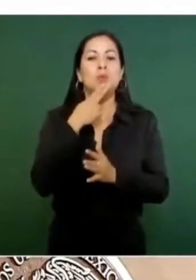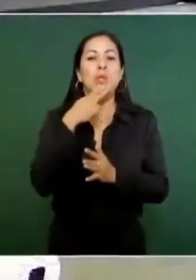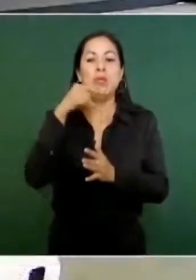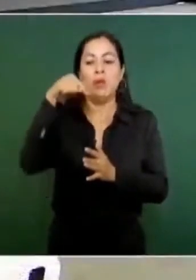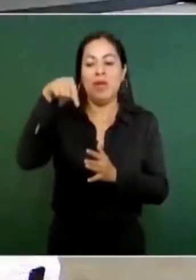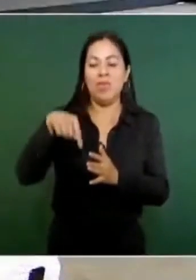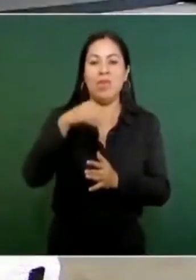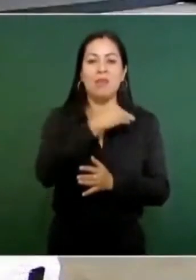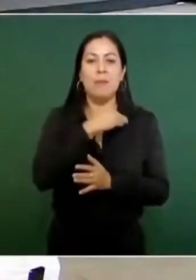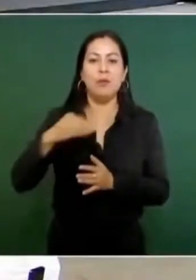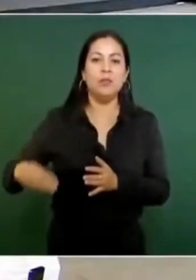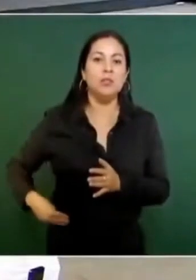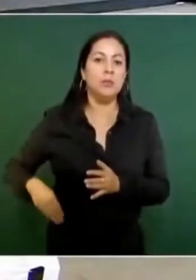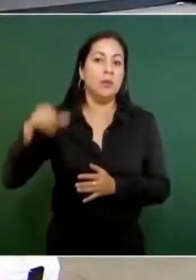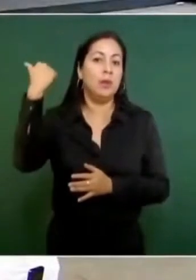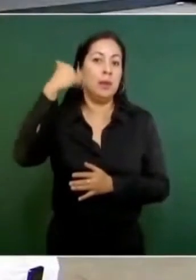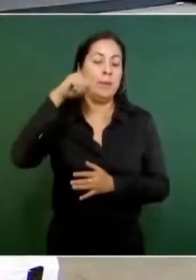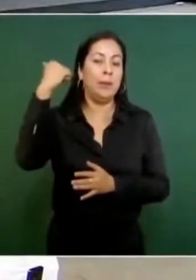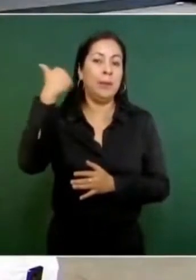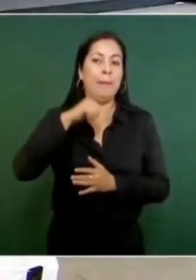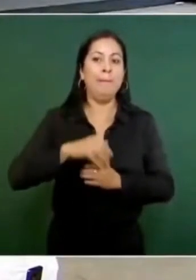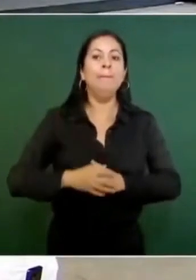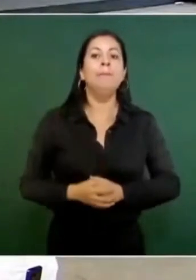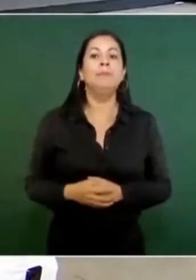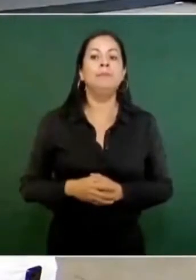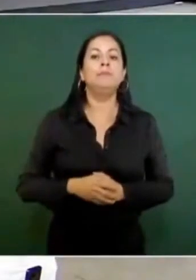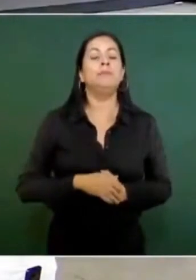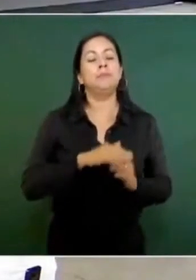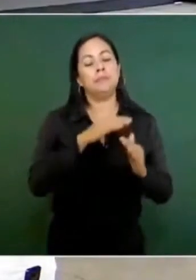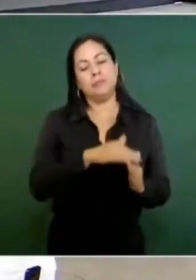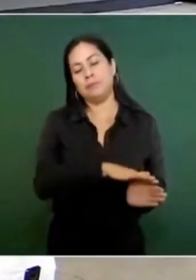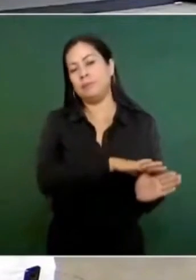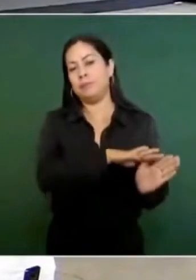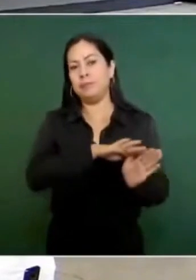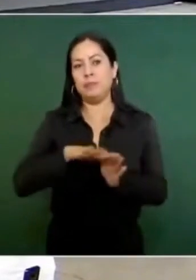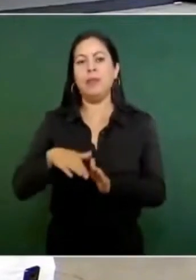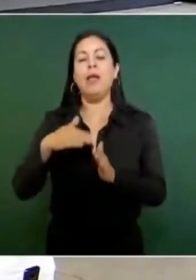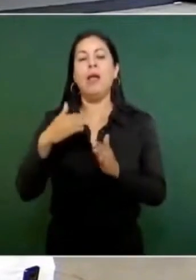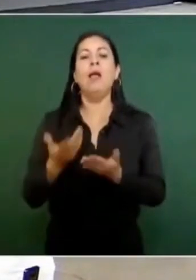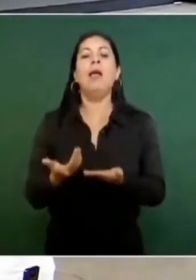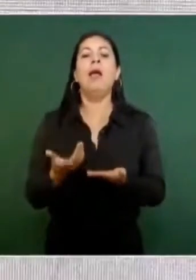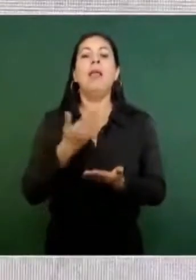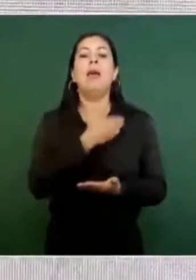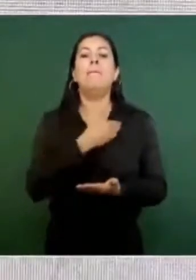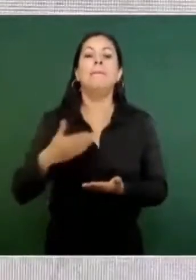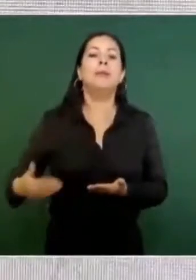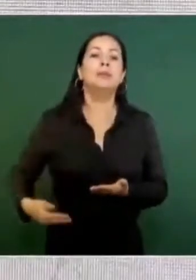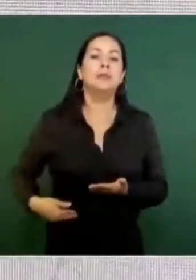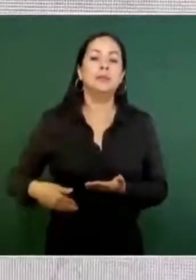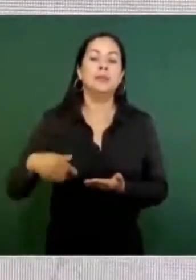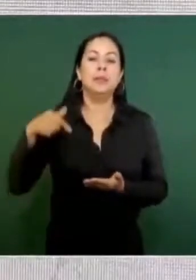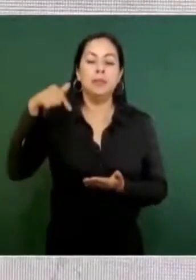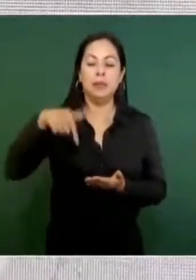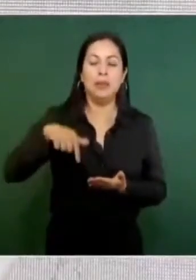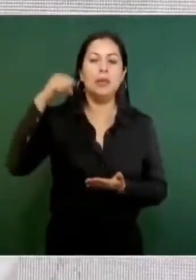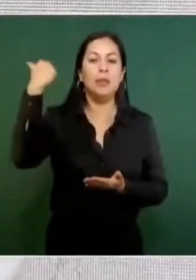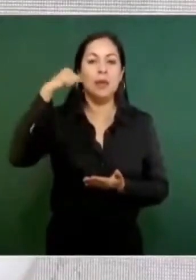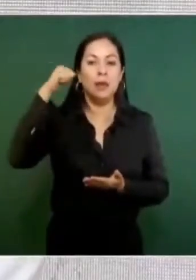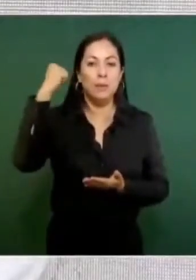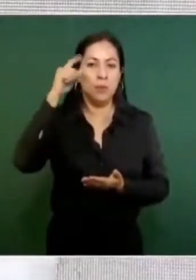municipio de Acapulco. Por otro lado, la presidenta municipal de Acapulco